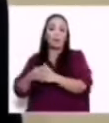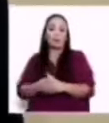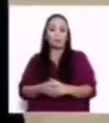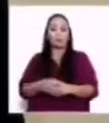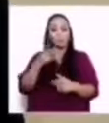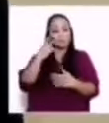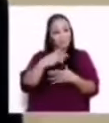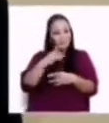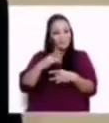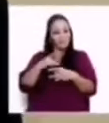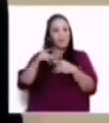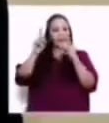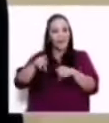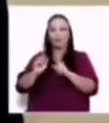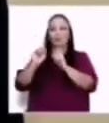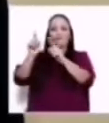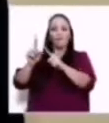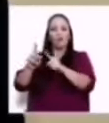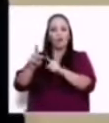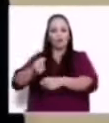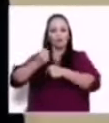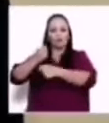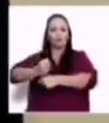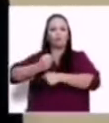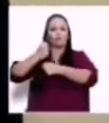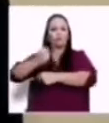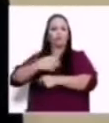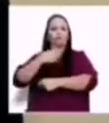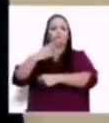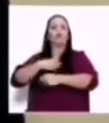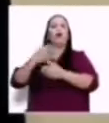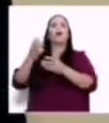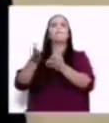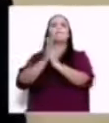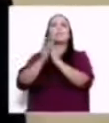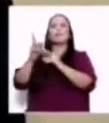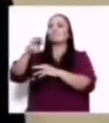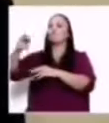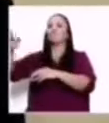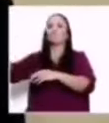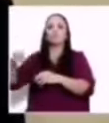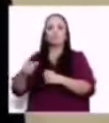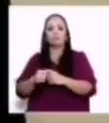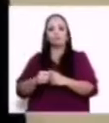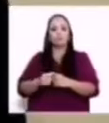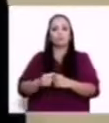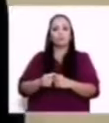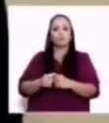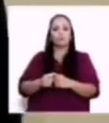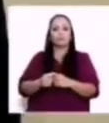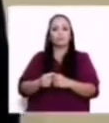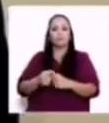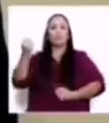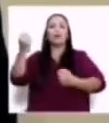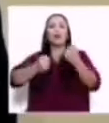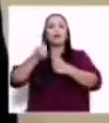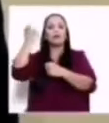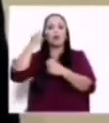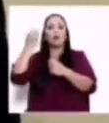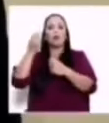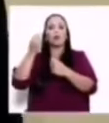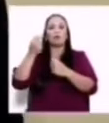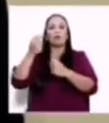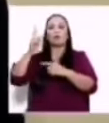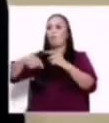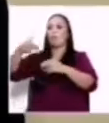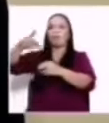se tiró a la calle a pedir despidos masivos, a quitar carros, a que los carros del gobierno no puedan echar